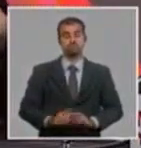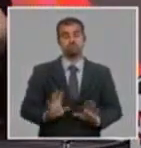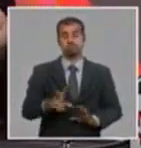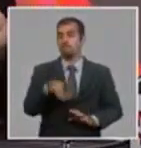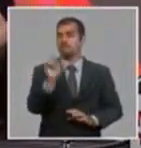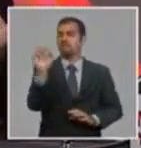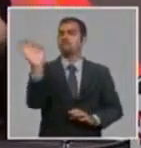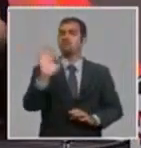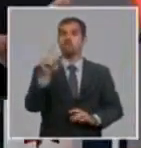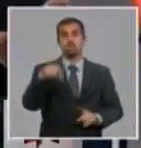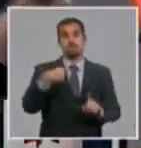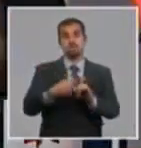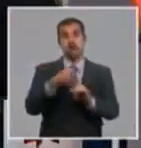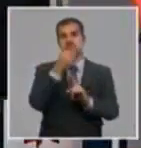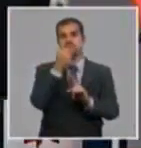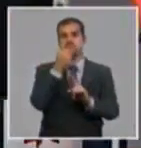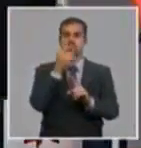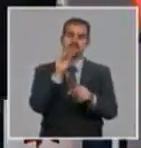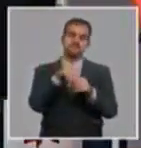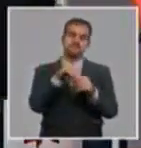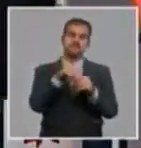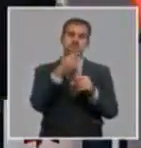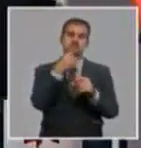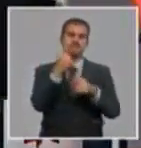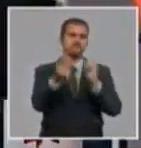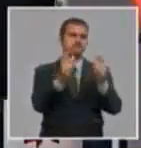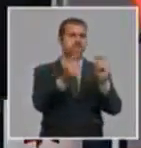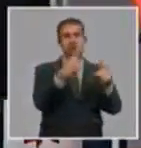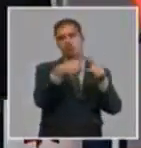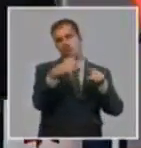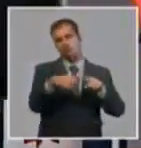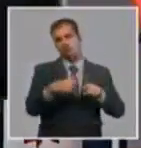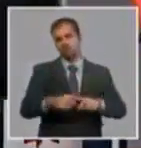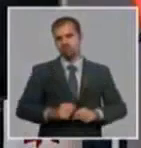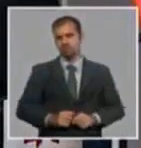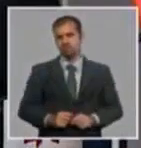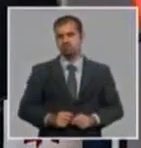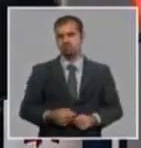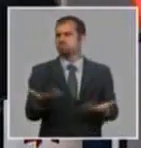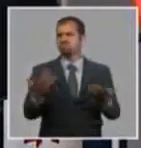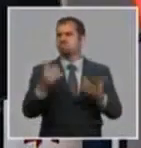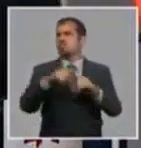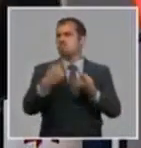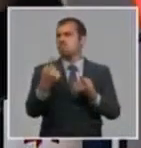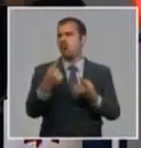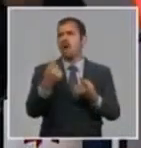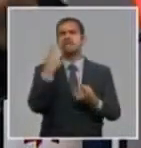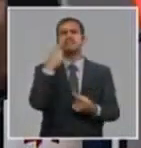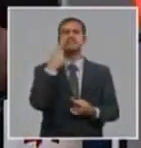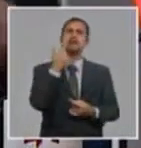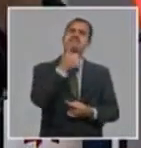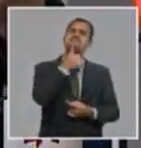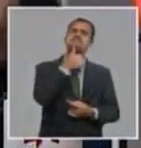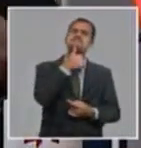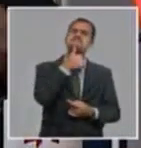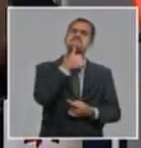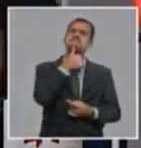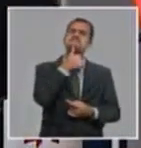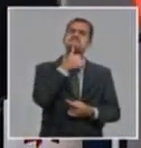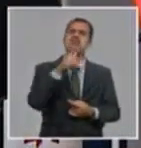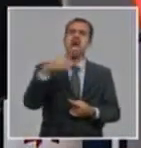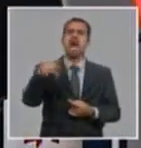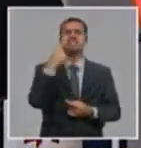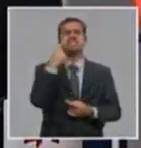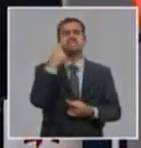20% adicional a una empresa normal. ¿Y qué ocurre con esto? ¿Qué ocurre con esto? Que uno dice, no, no una facilidad adicional, es una